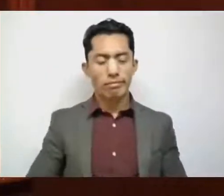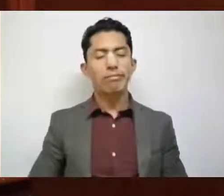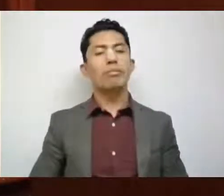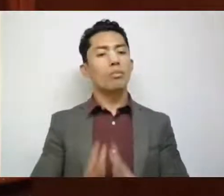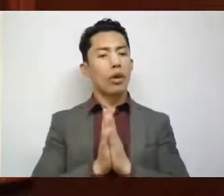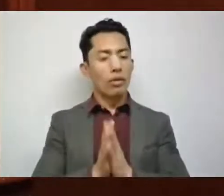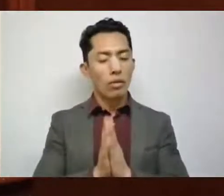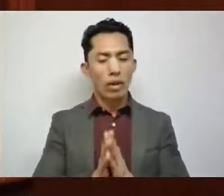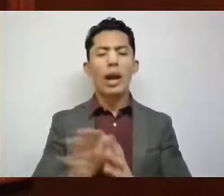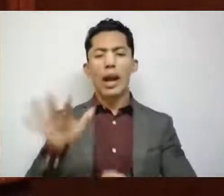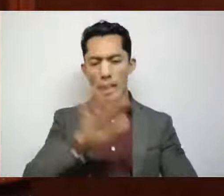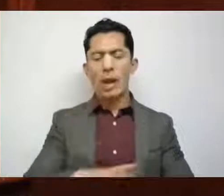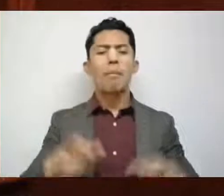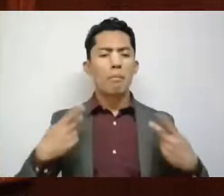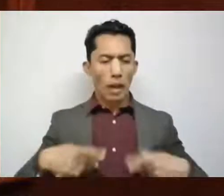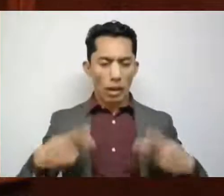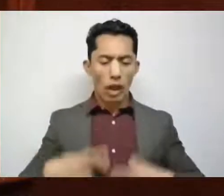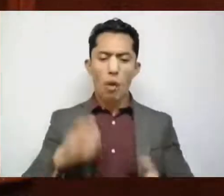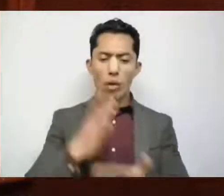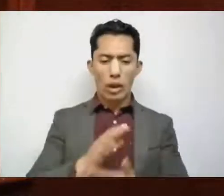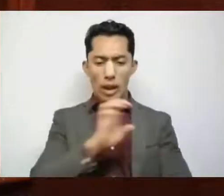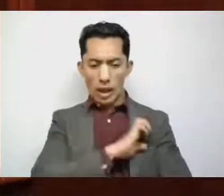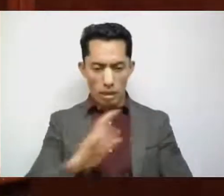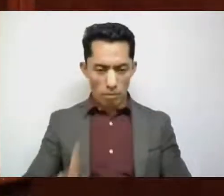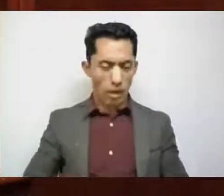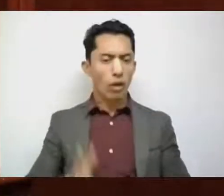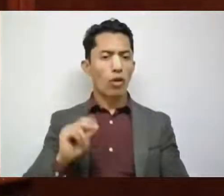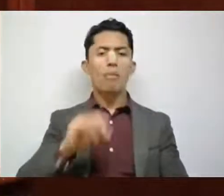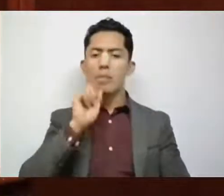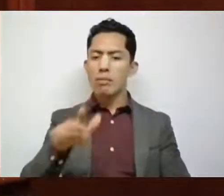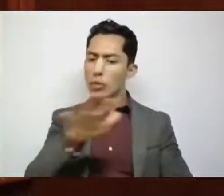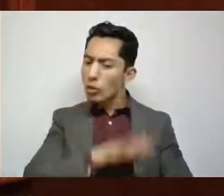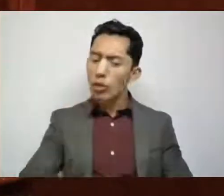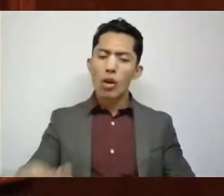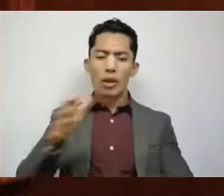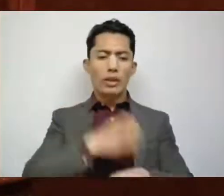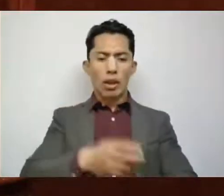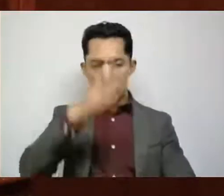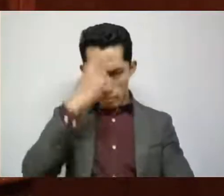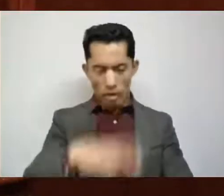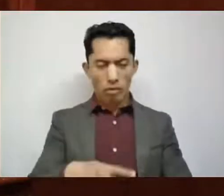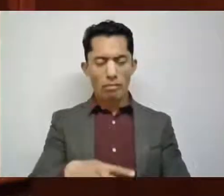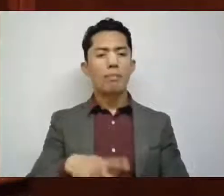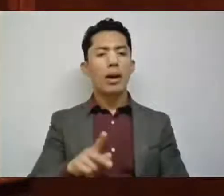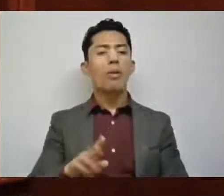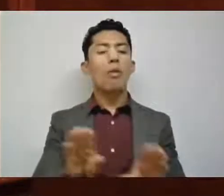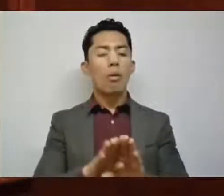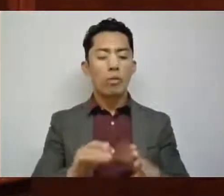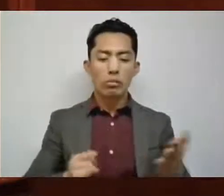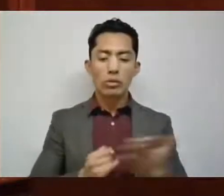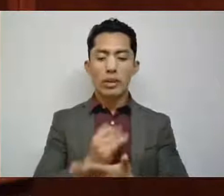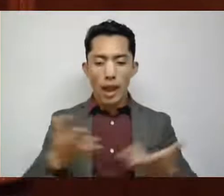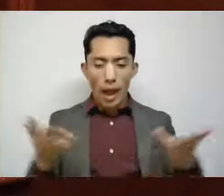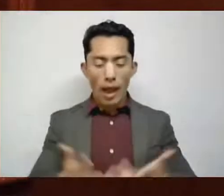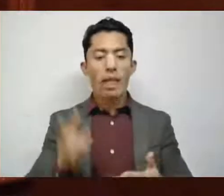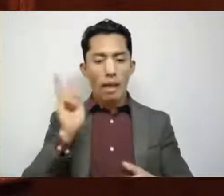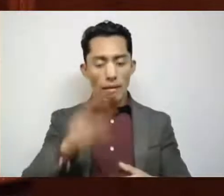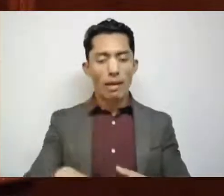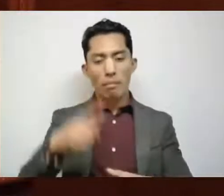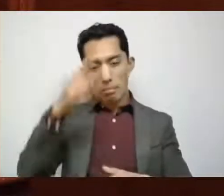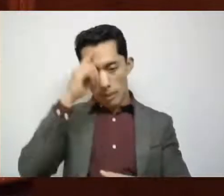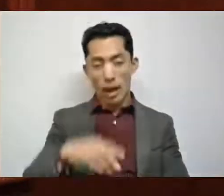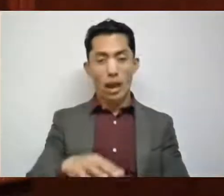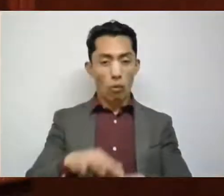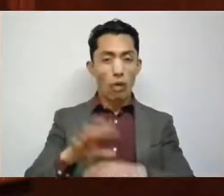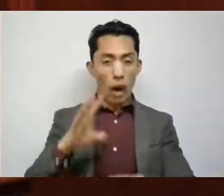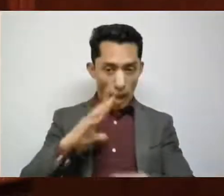ciudadanos no sólo de Catepec, sino de todo el Estado de México, pero con acciones contundentes que ayuden a resolver los verdaderos